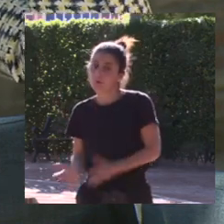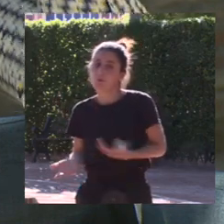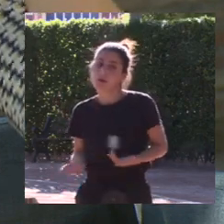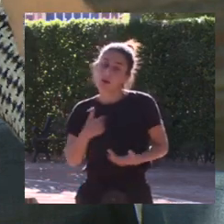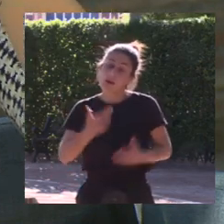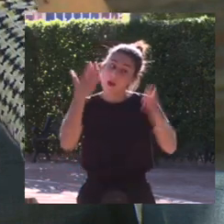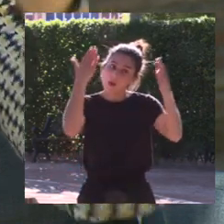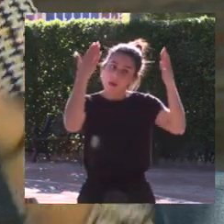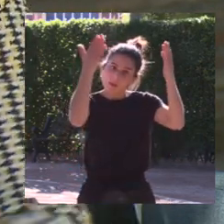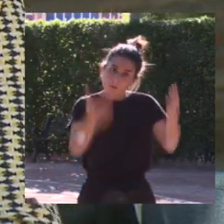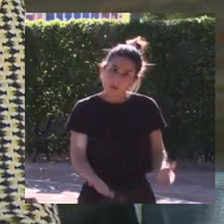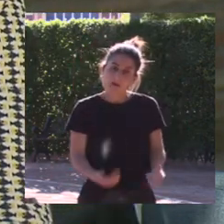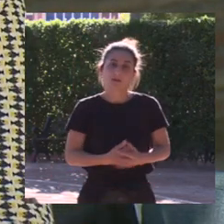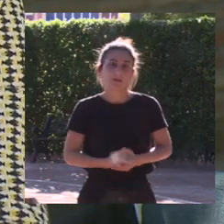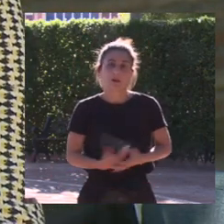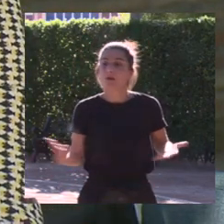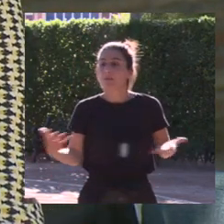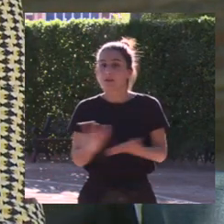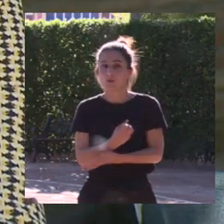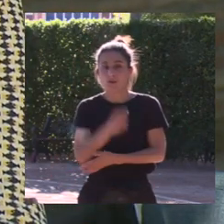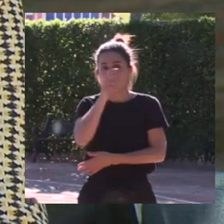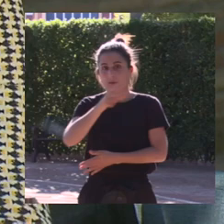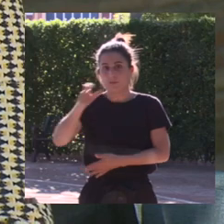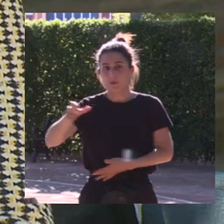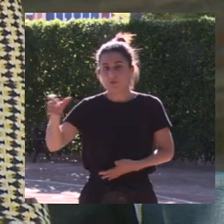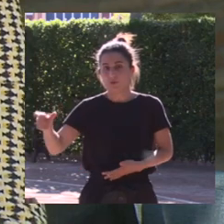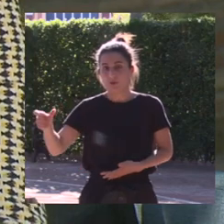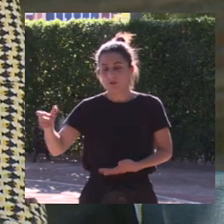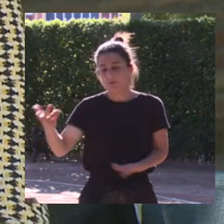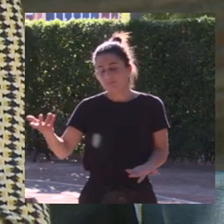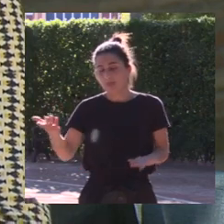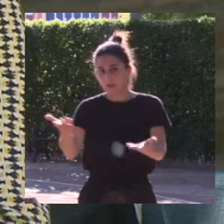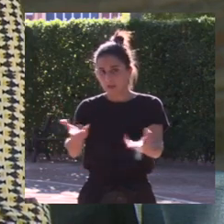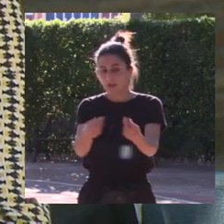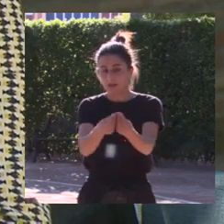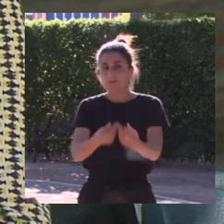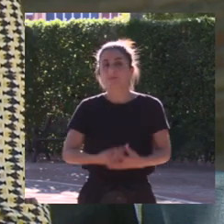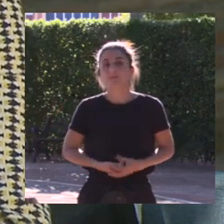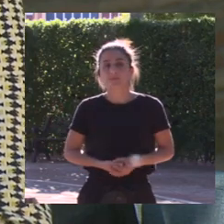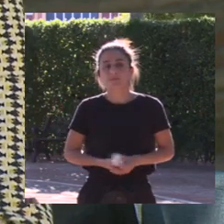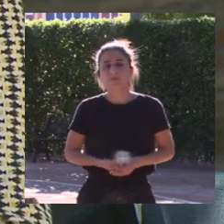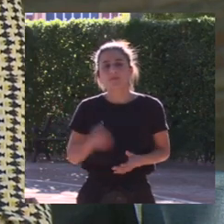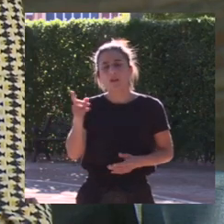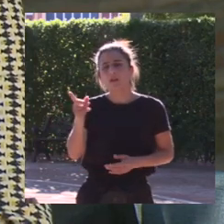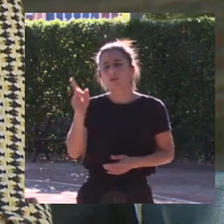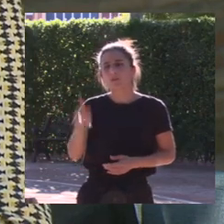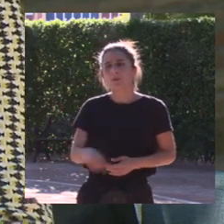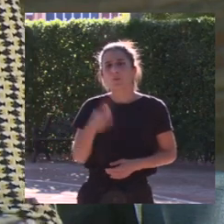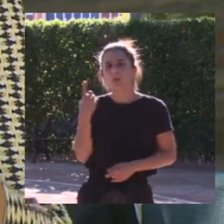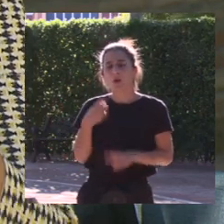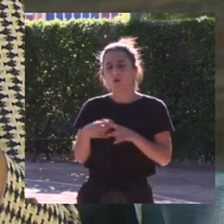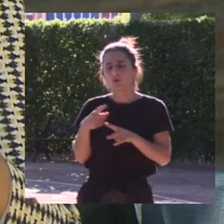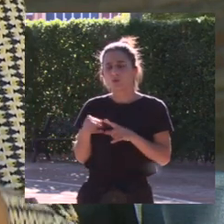ellas y chapó evidentemente para todas las personas que los rodean y yo voy a contar aquí una